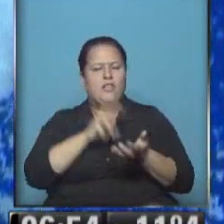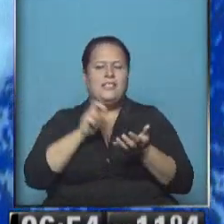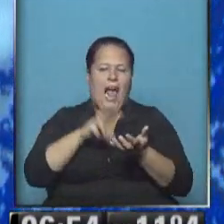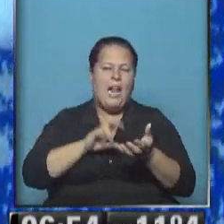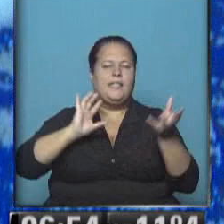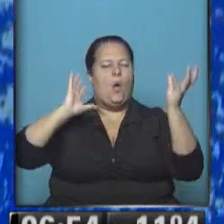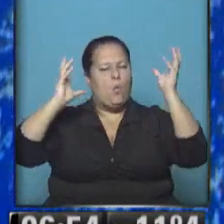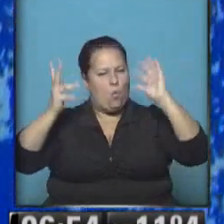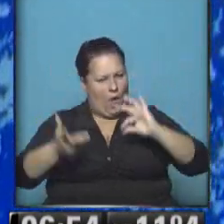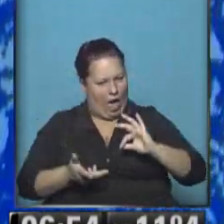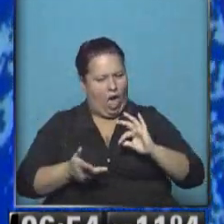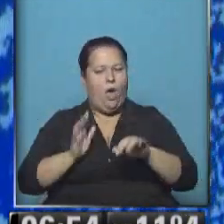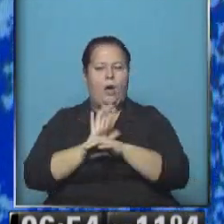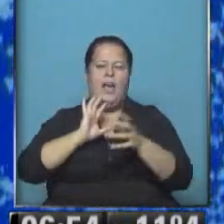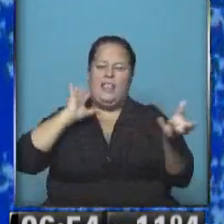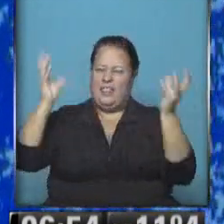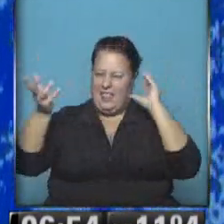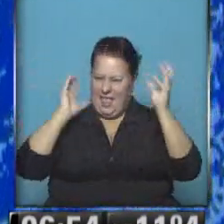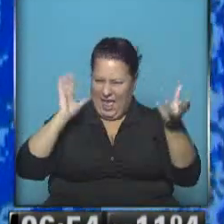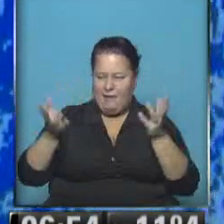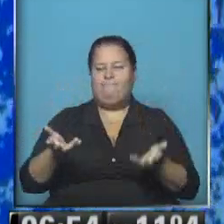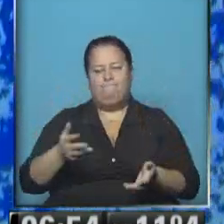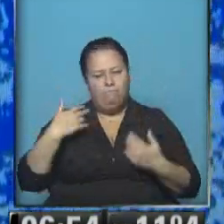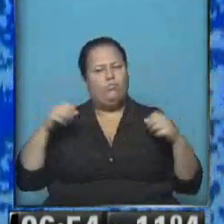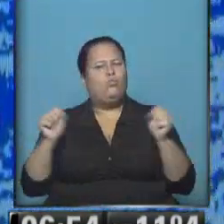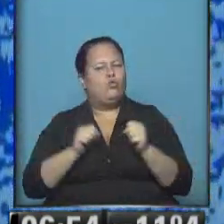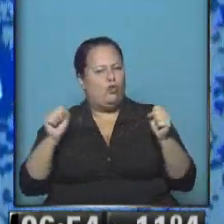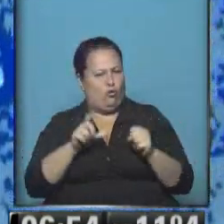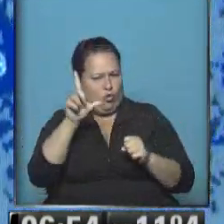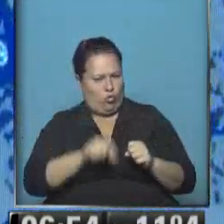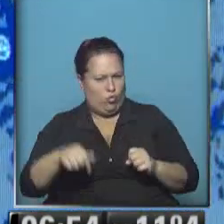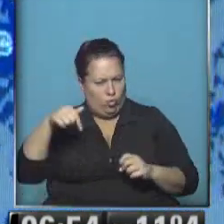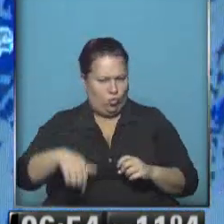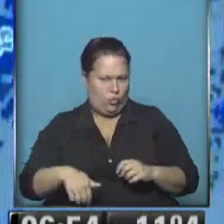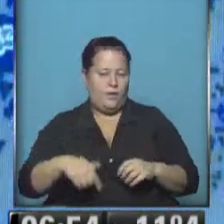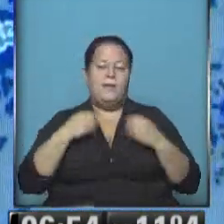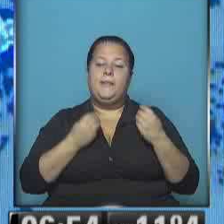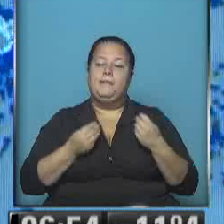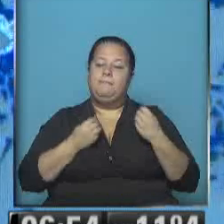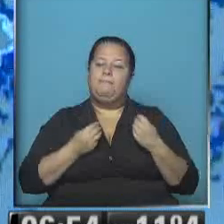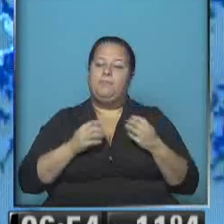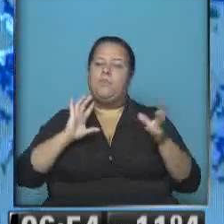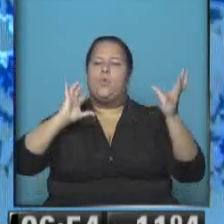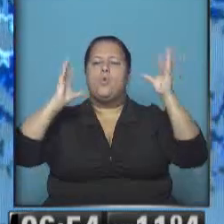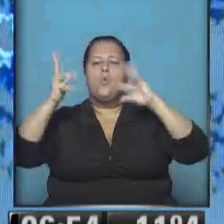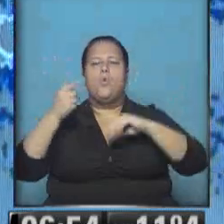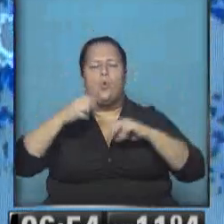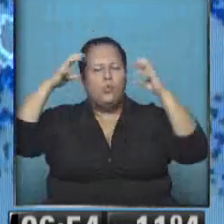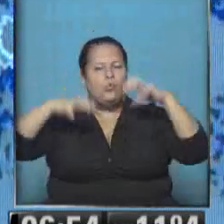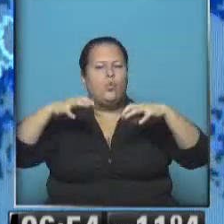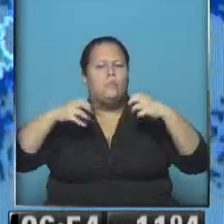nubosidad, indicando tiempo inestable. Sí, mucho frío en la Patagonia. ¿Y qué pasa con estas nubes? Las